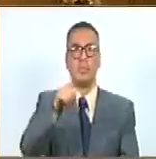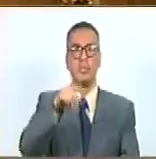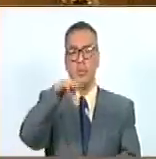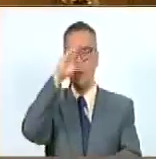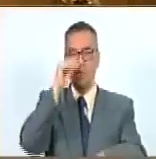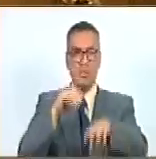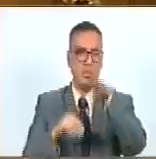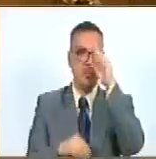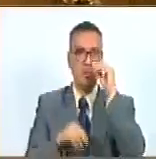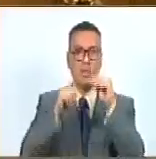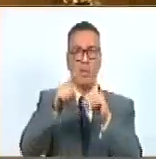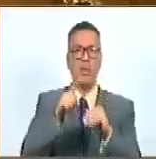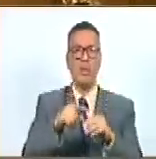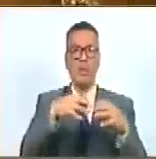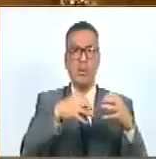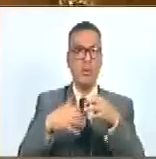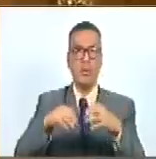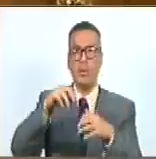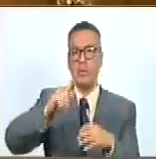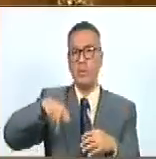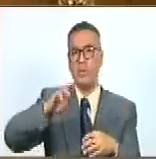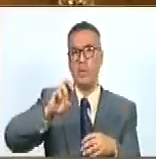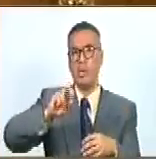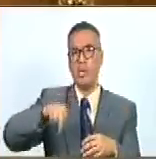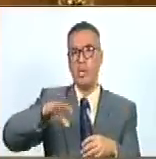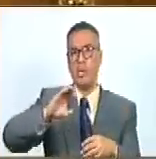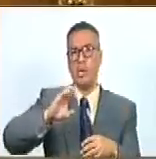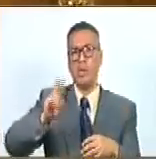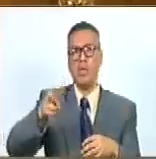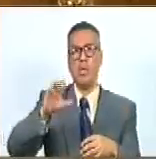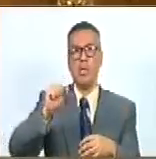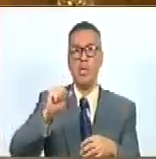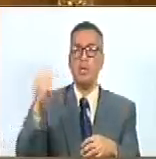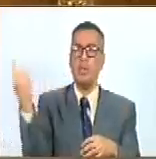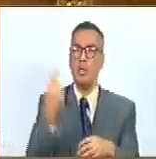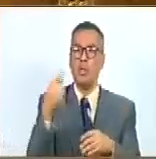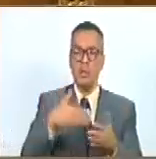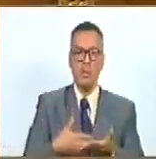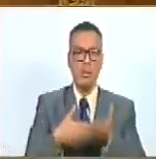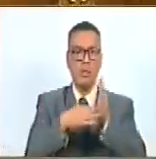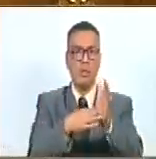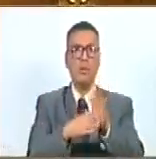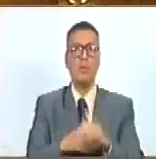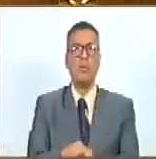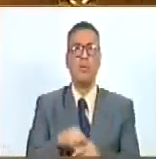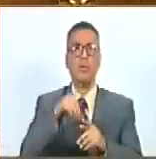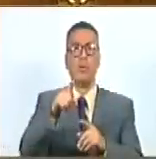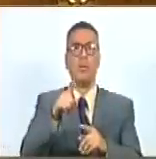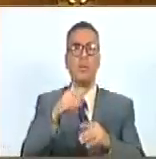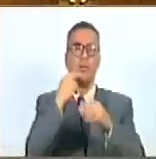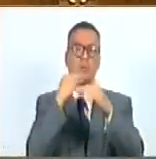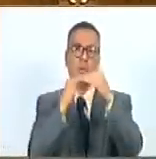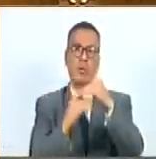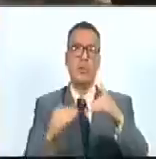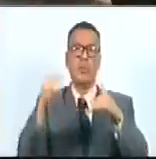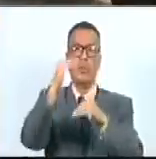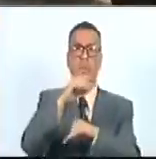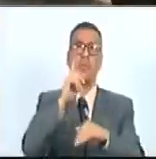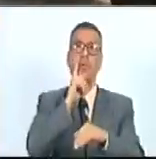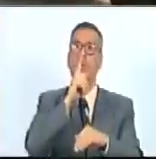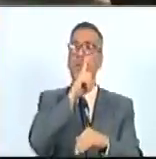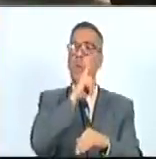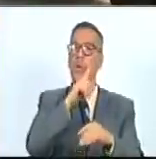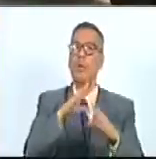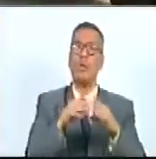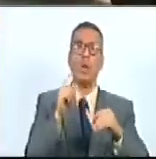enseñanza de la batalla de Pichincha. Y hoy la traemos aquí para exaltar los nombres